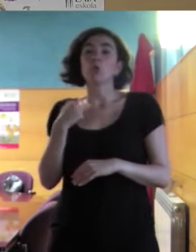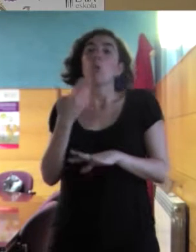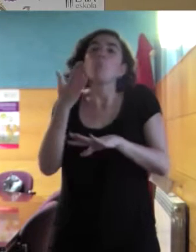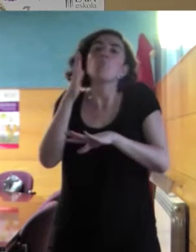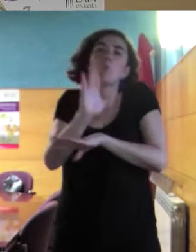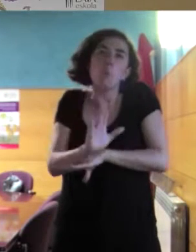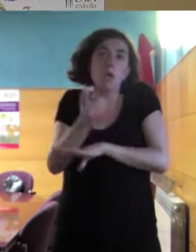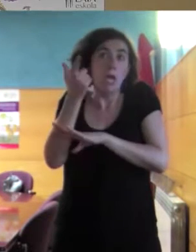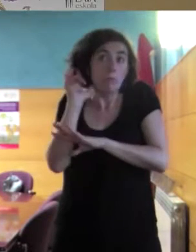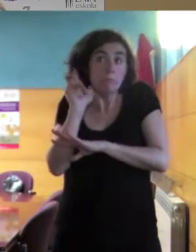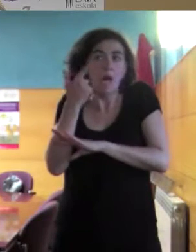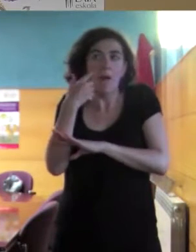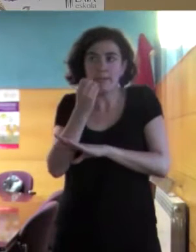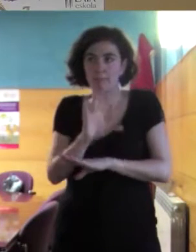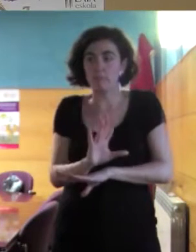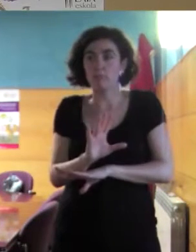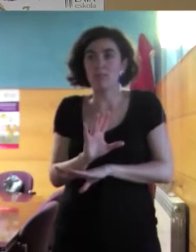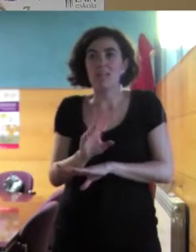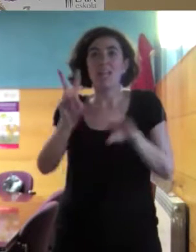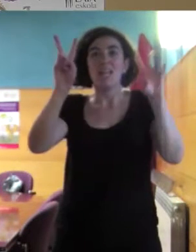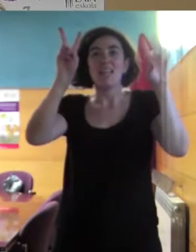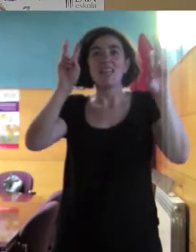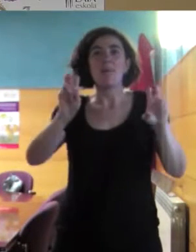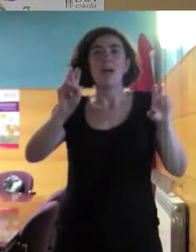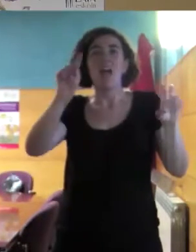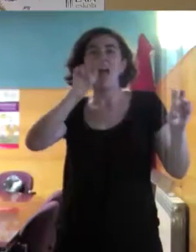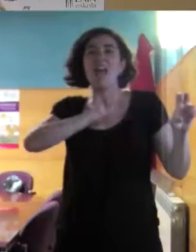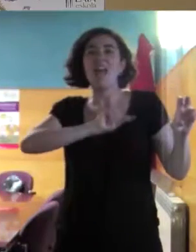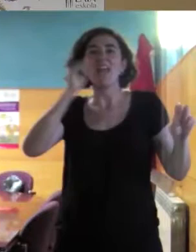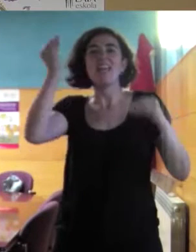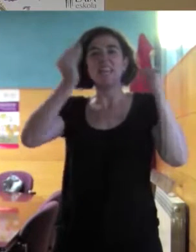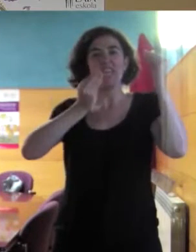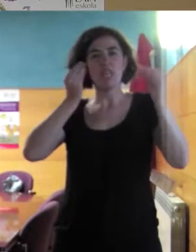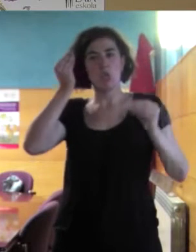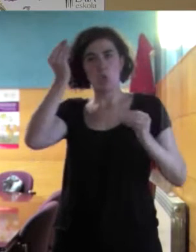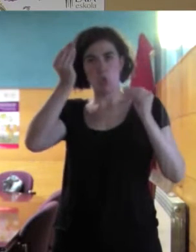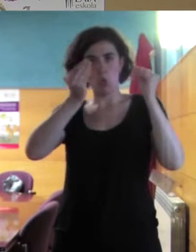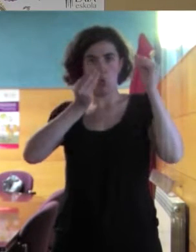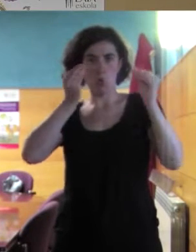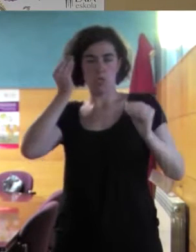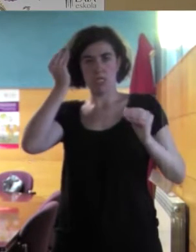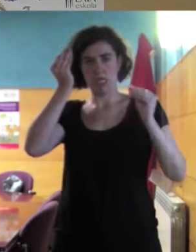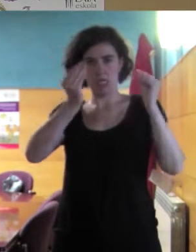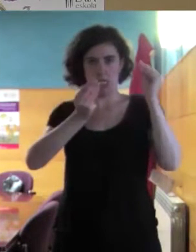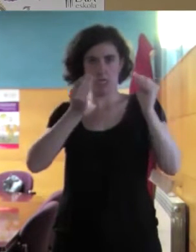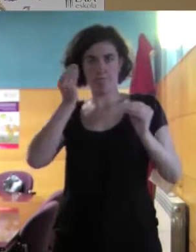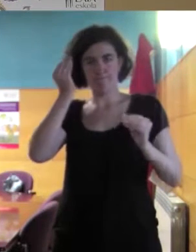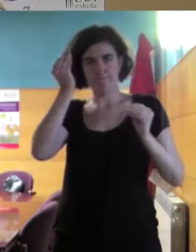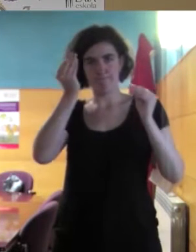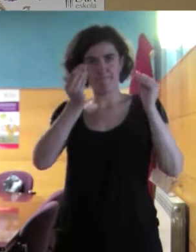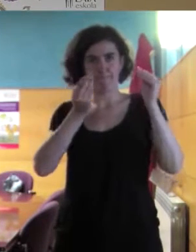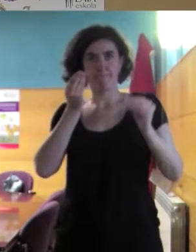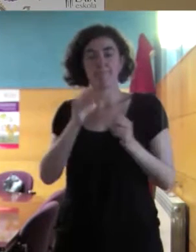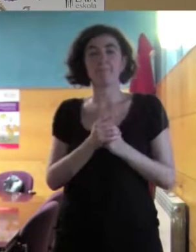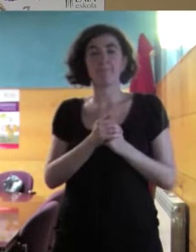parece bien, un marco ideológico para abordar estos conflictos que nos surgen cuando